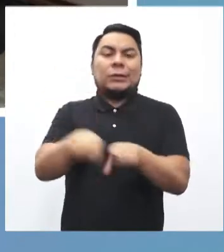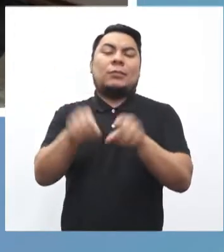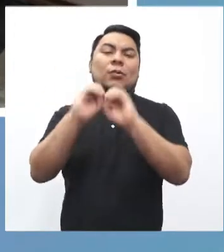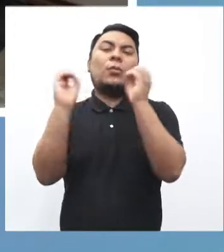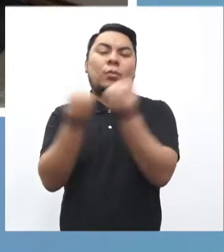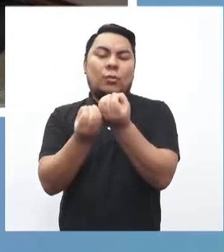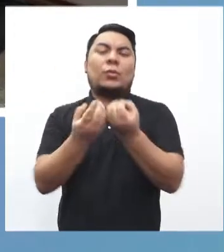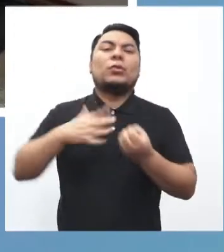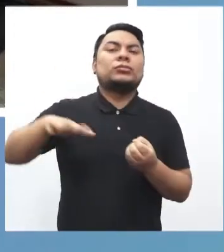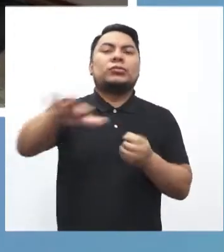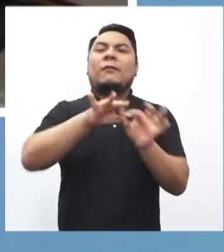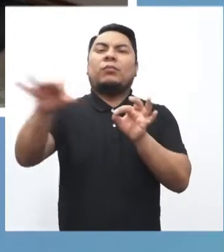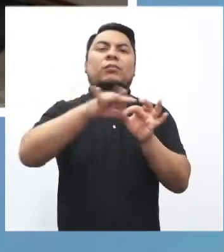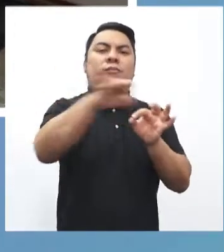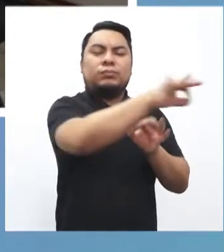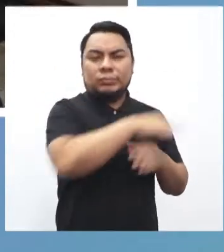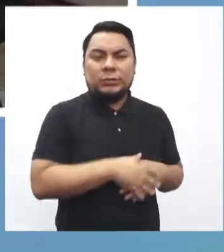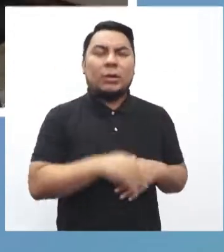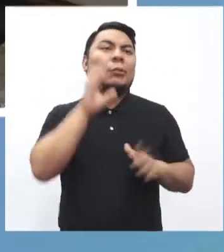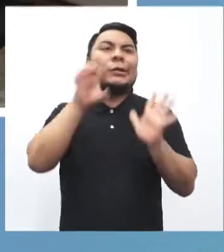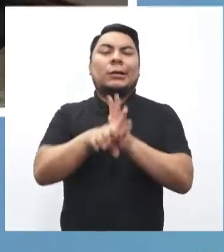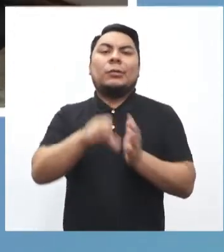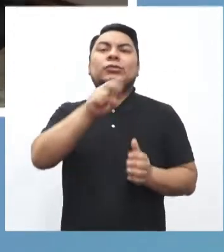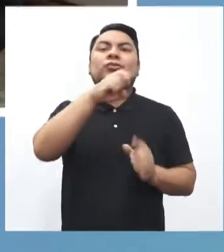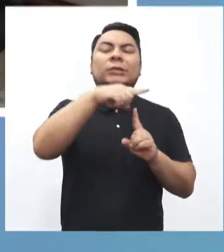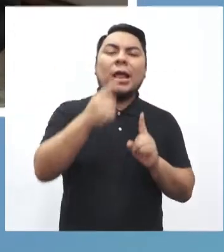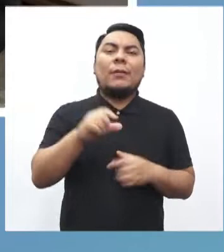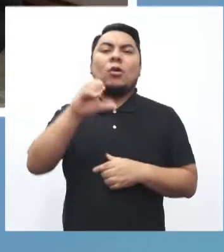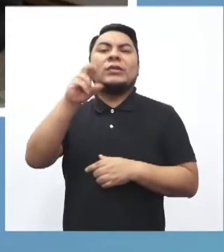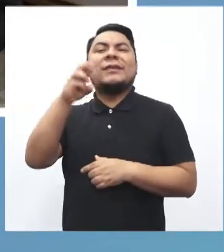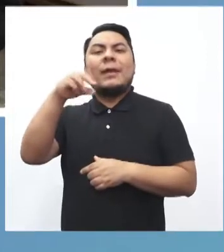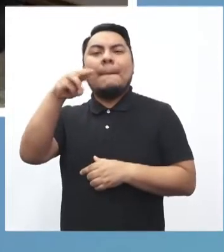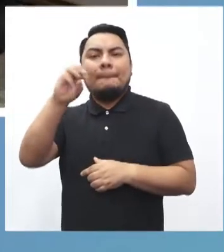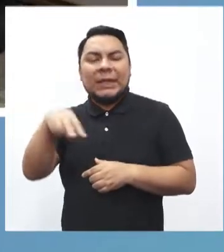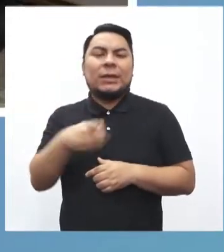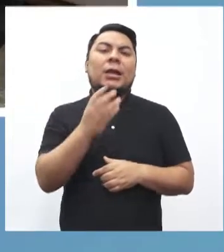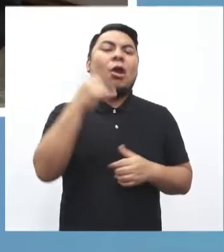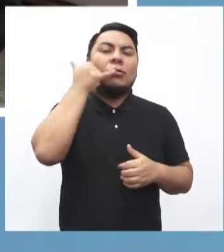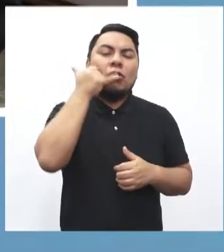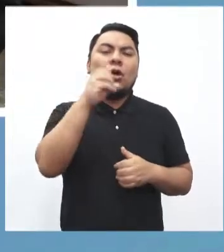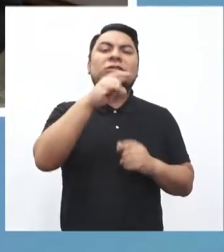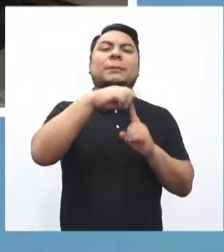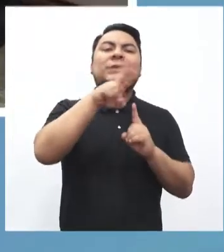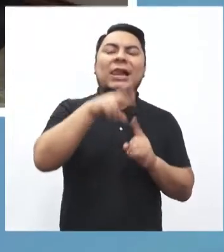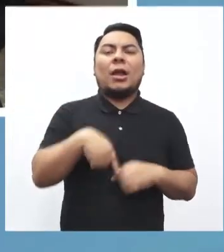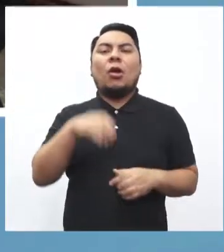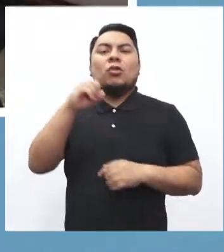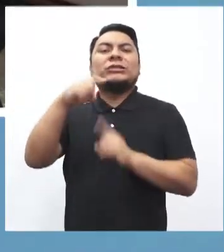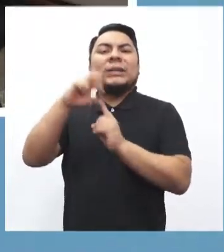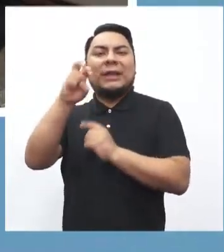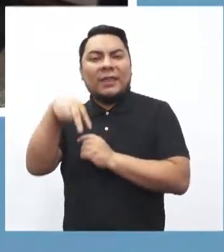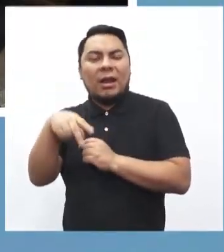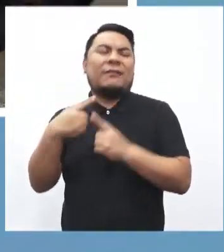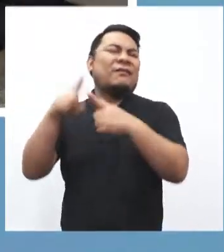organismos públicos descentralizados, como SUNAT o SINERMIN o CITEL o CITRAN, entre otros. Los gobiernos